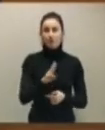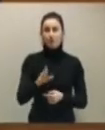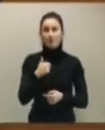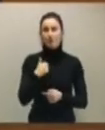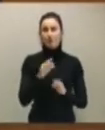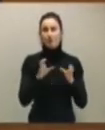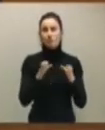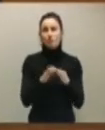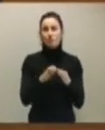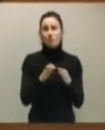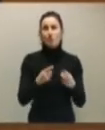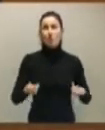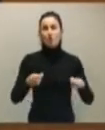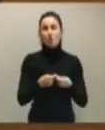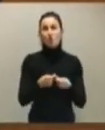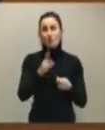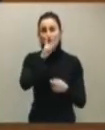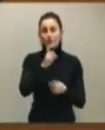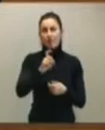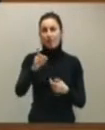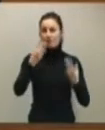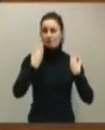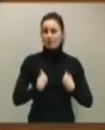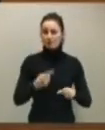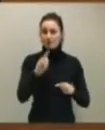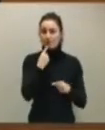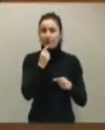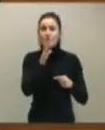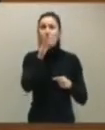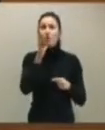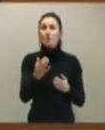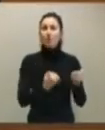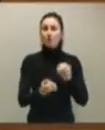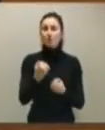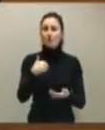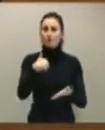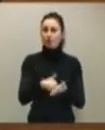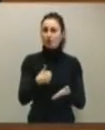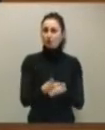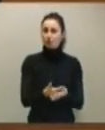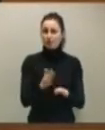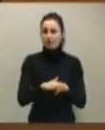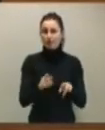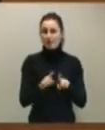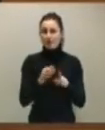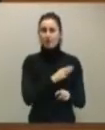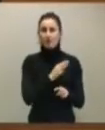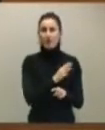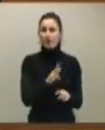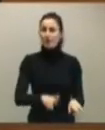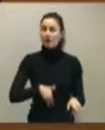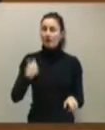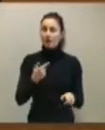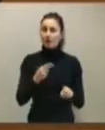del que fue confundador aseguró ayer que no hay causa económica que justifique la desaparición de la Procuraduría General y aseveró